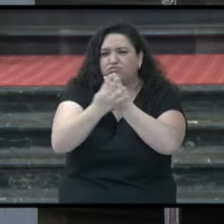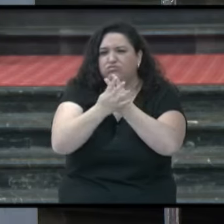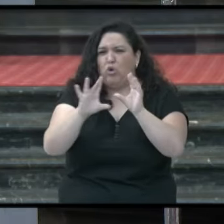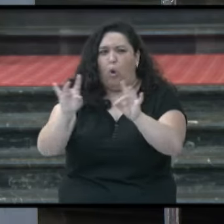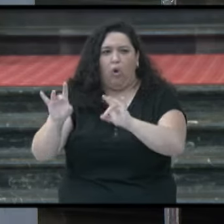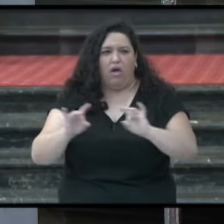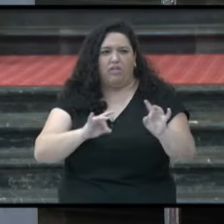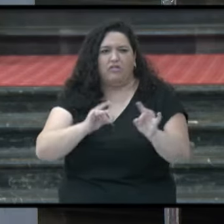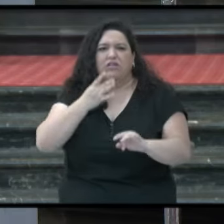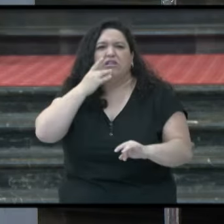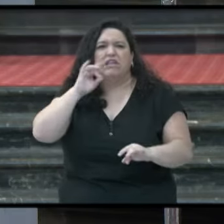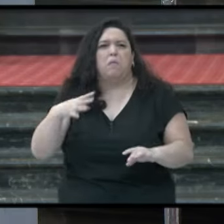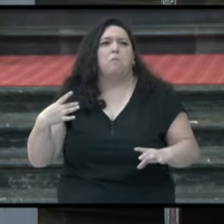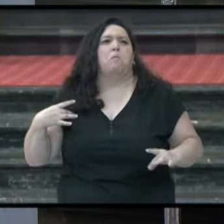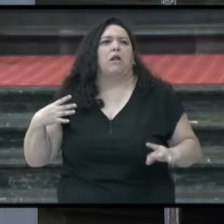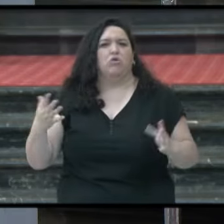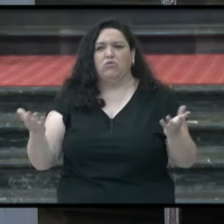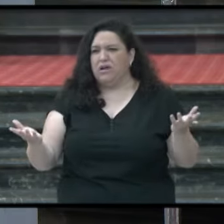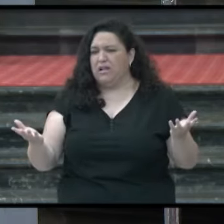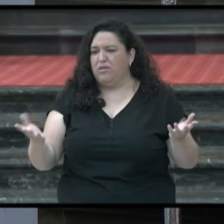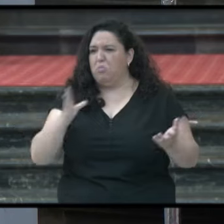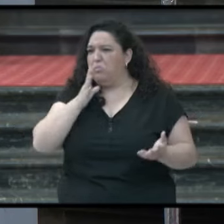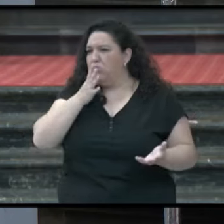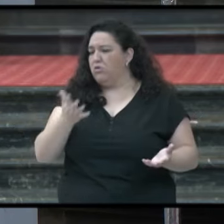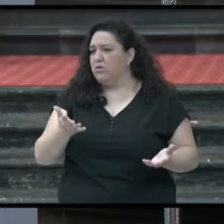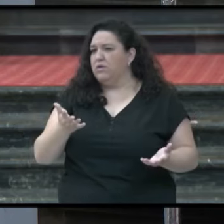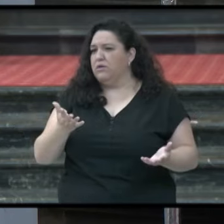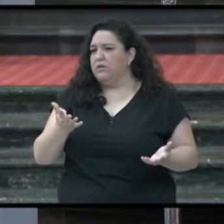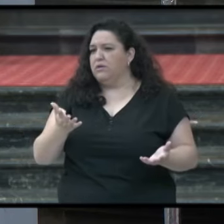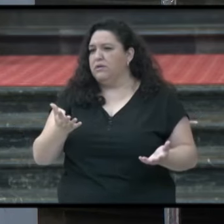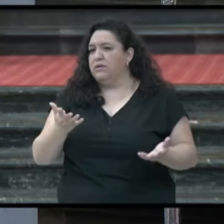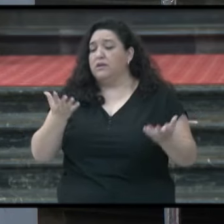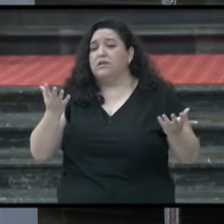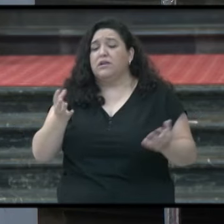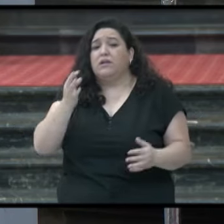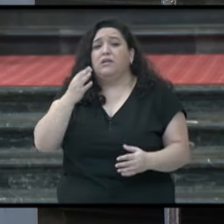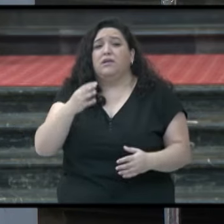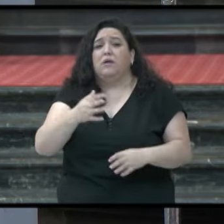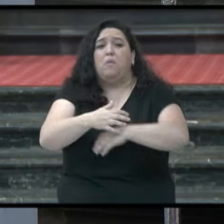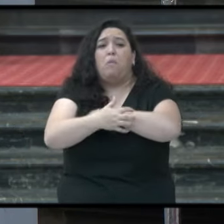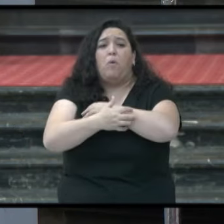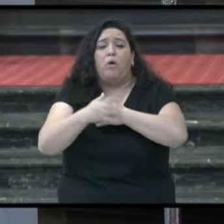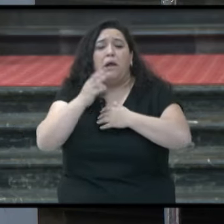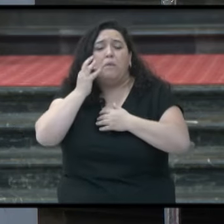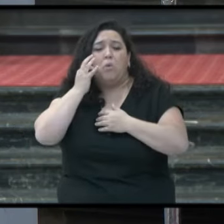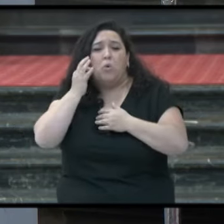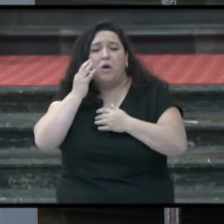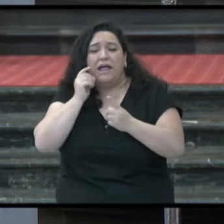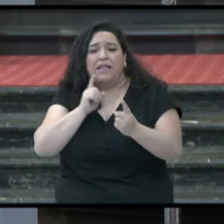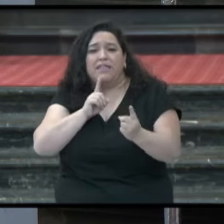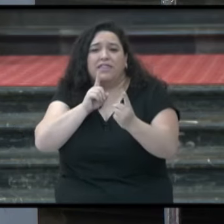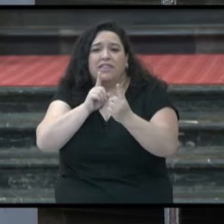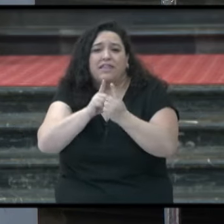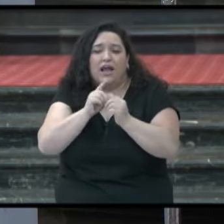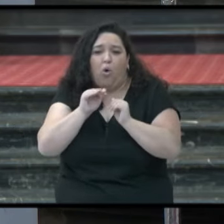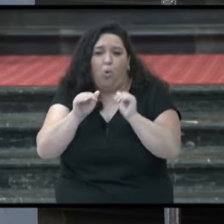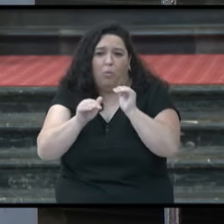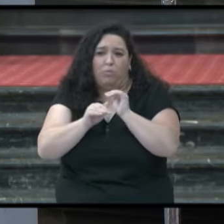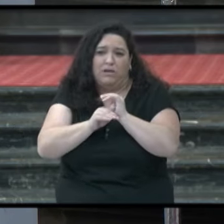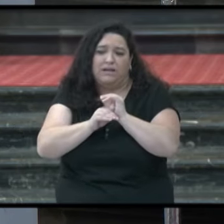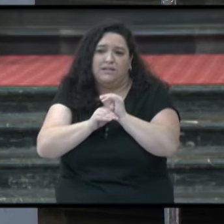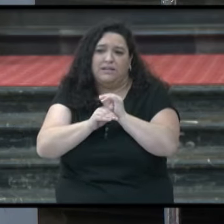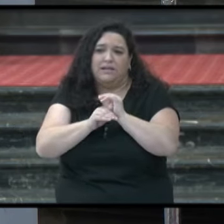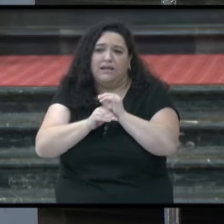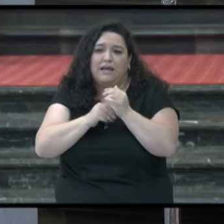¿cómo preguntas quién me ha tocado? Y esta pobre mujer se acerca llena de humildad y